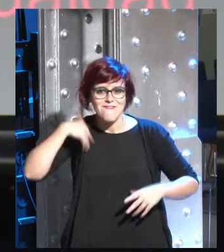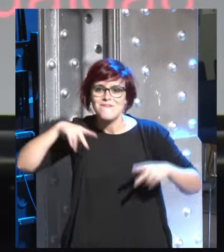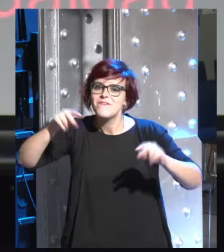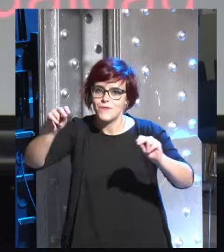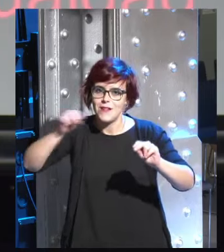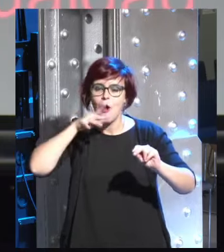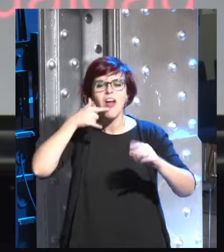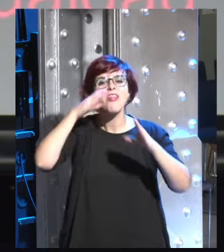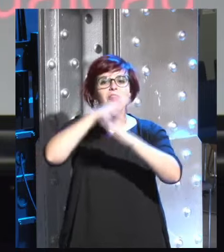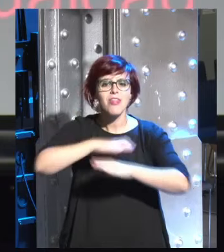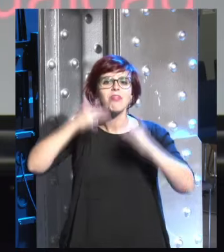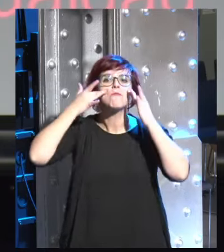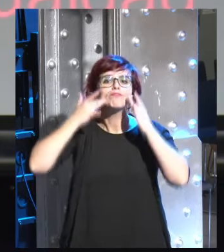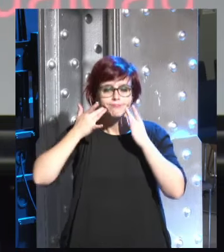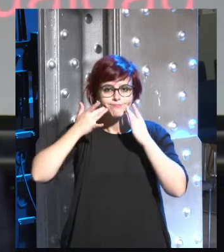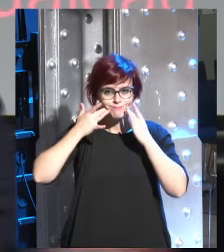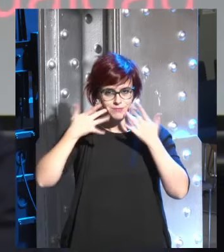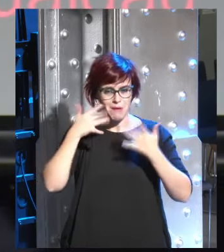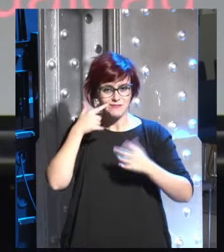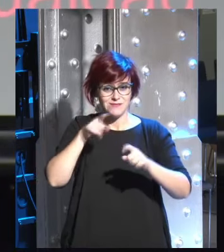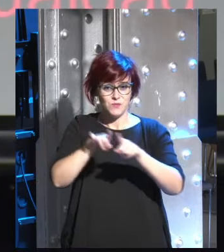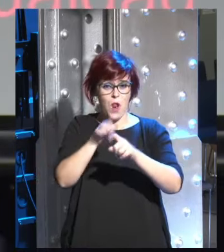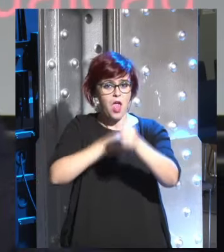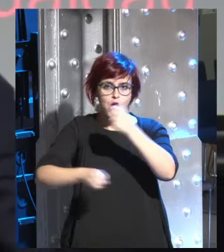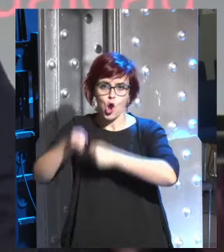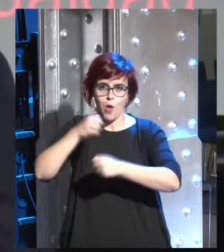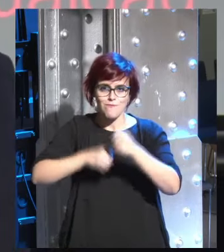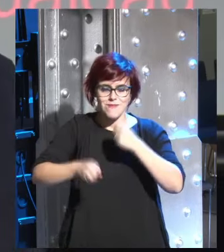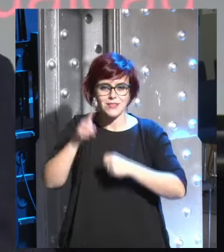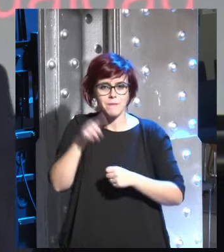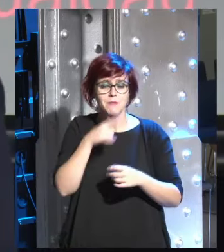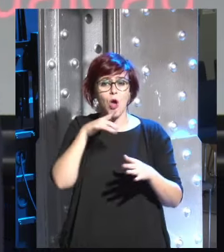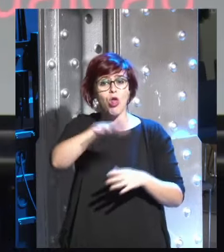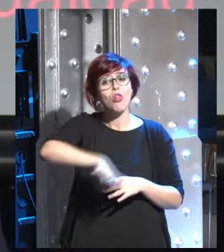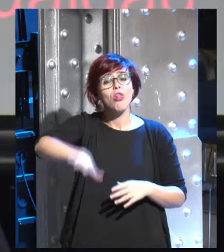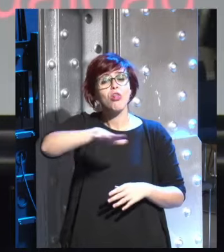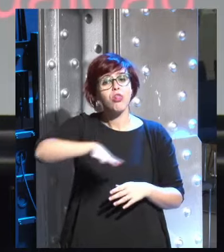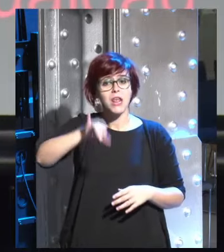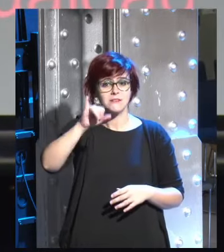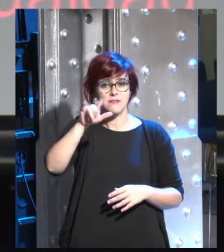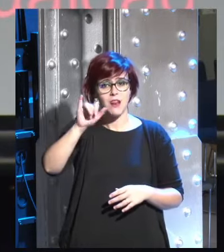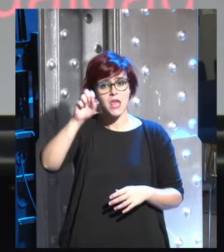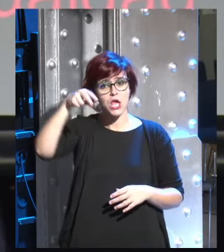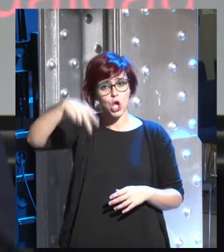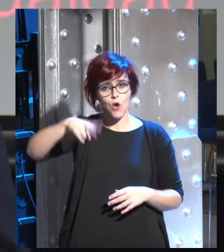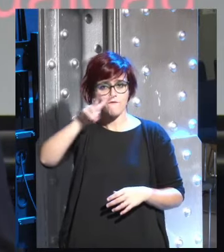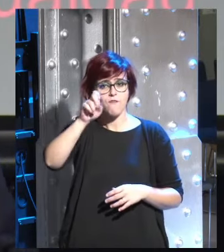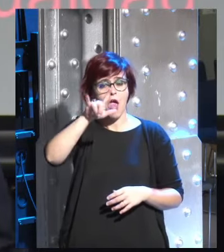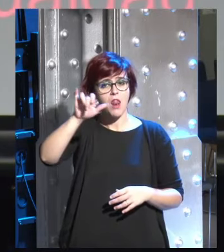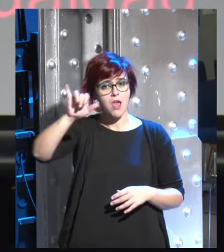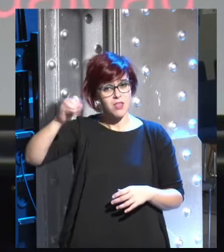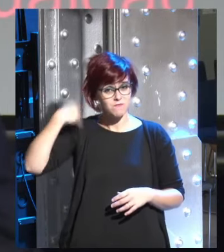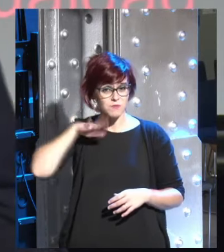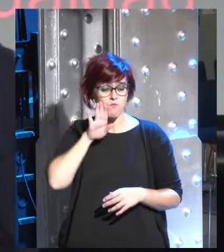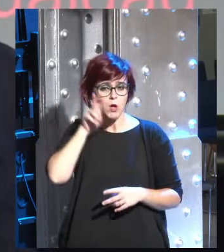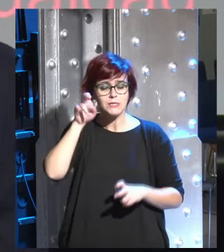se basa en economía más seria en lugares como el Silicon Valley el tema de